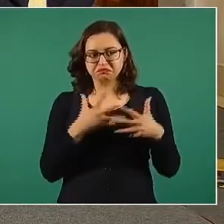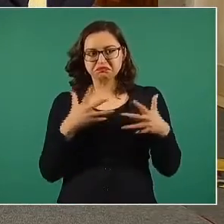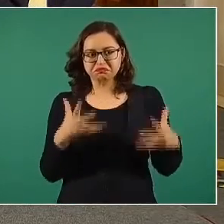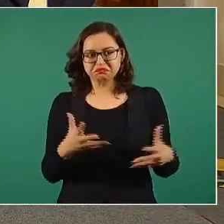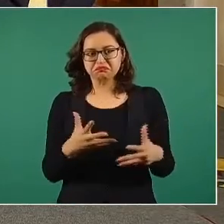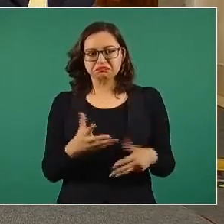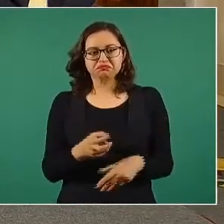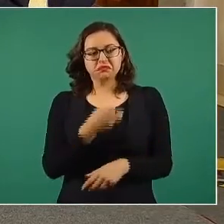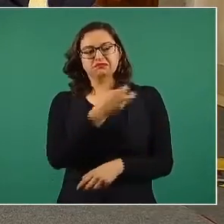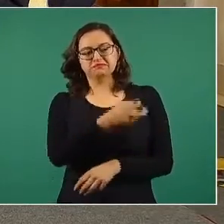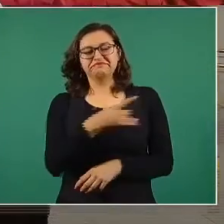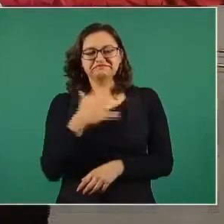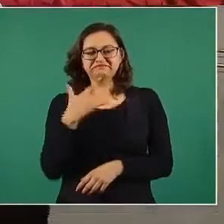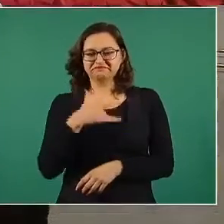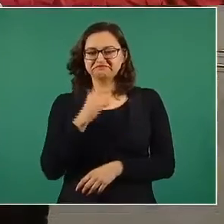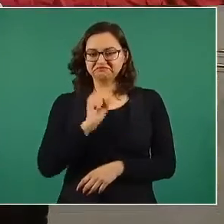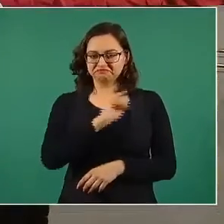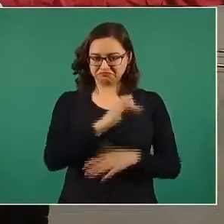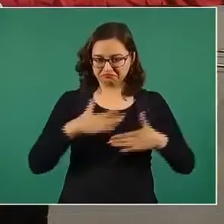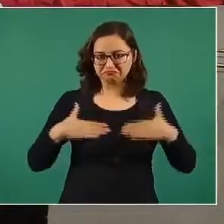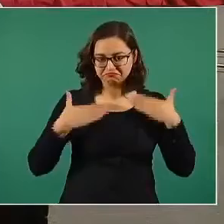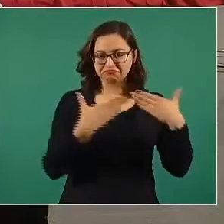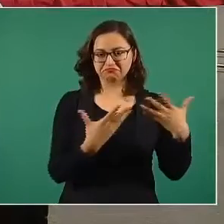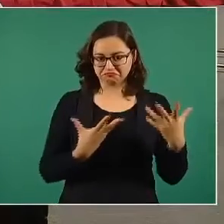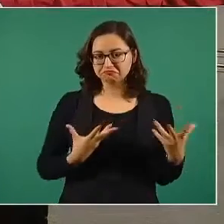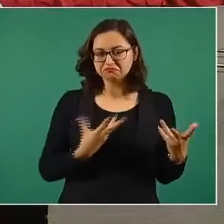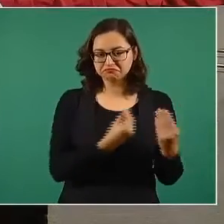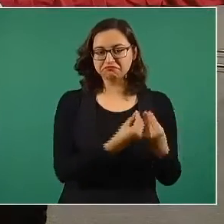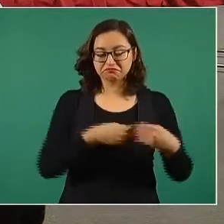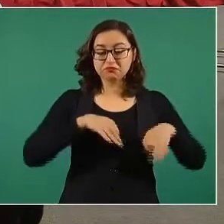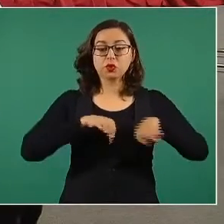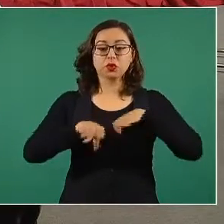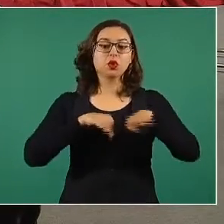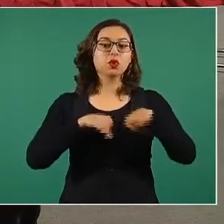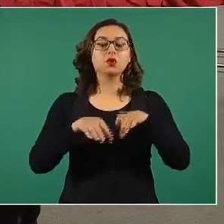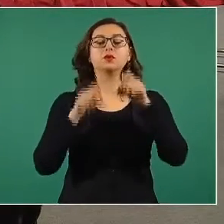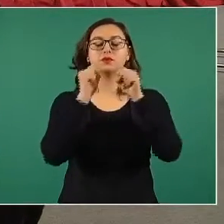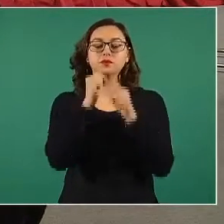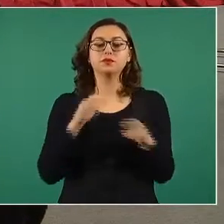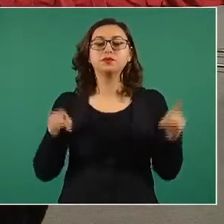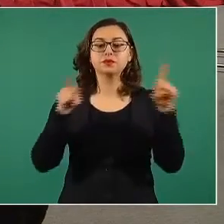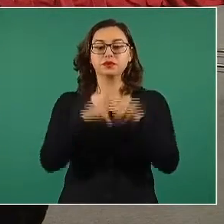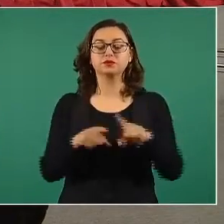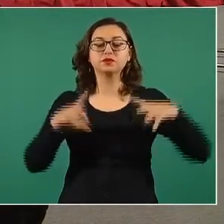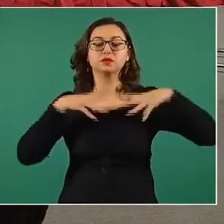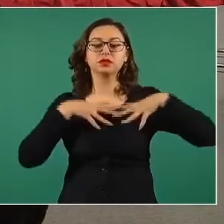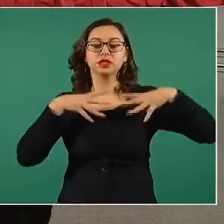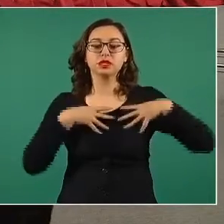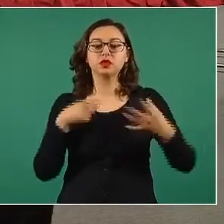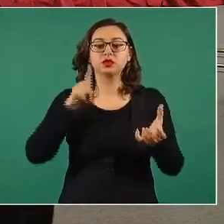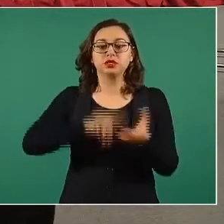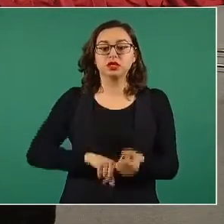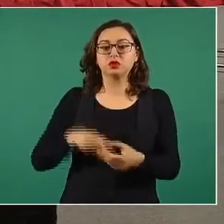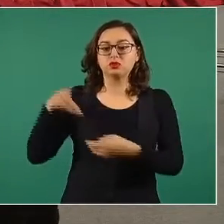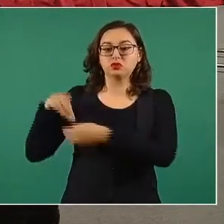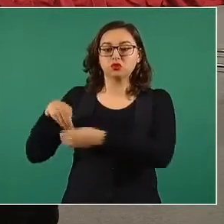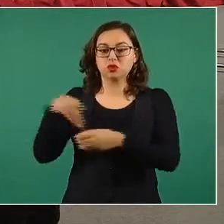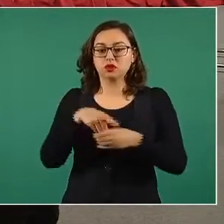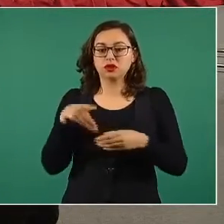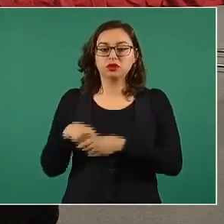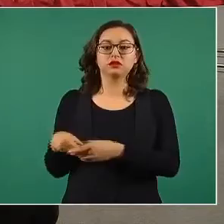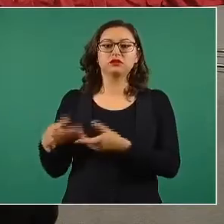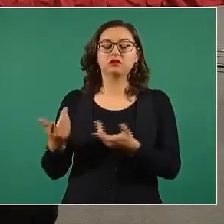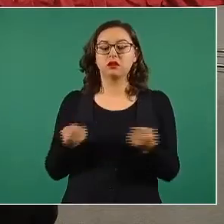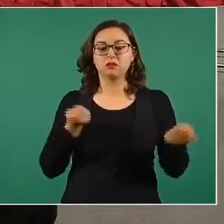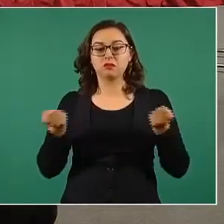Y agradecemos a todo el patronato de Teletón, que nos acompaña